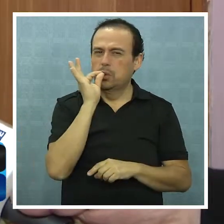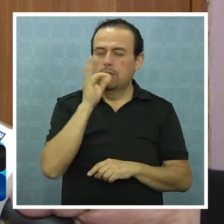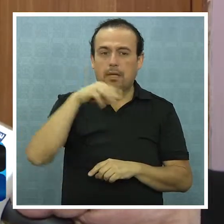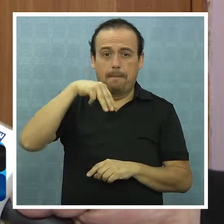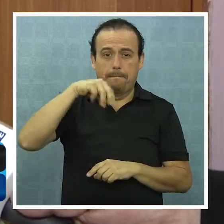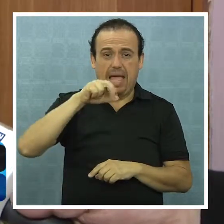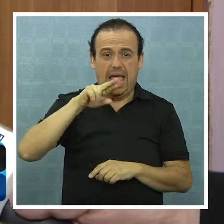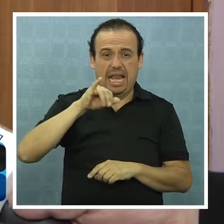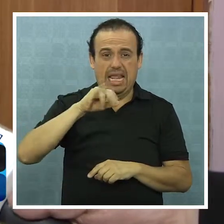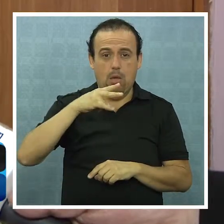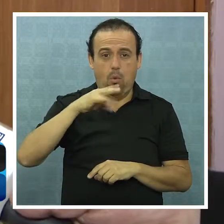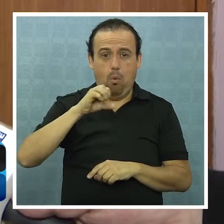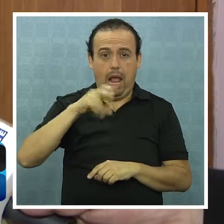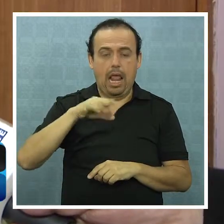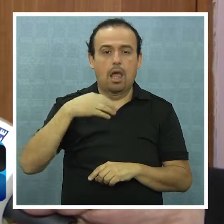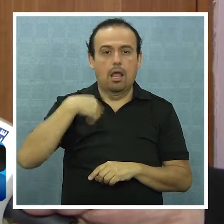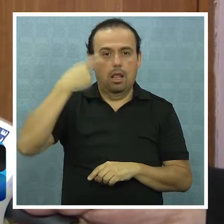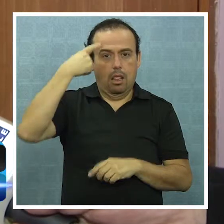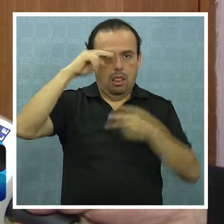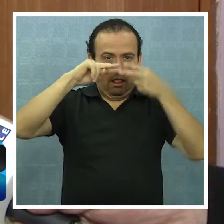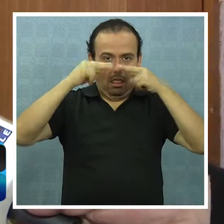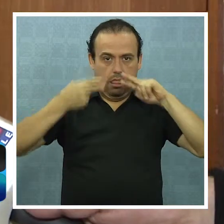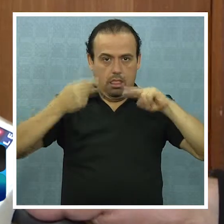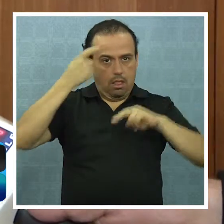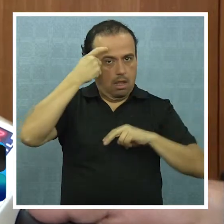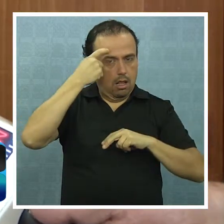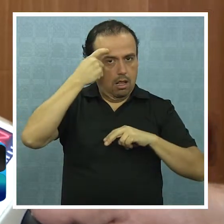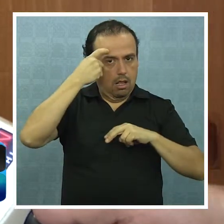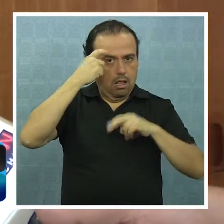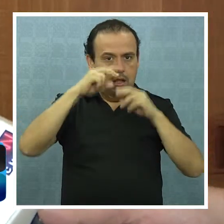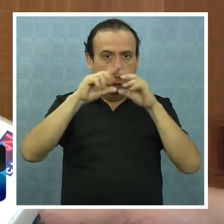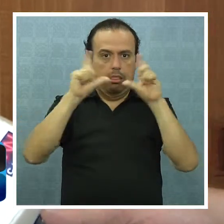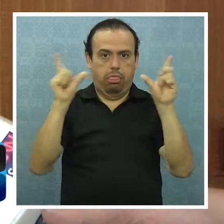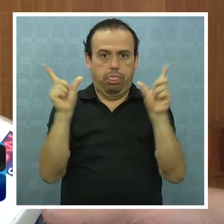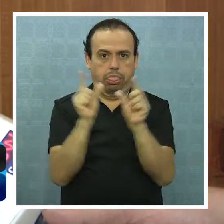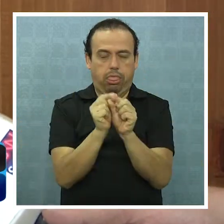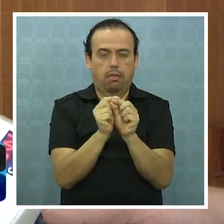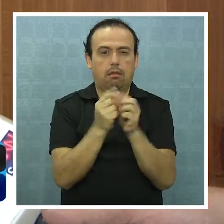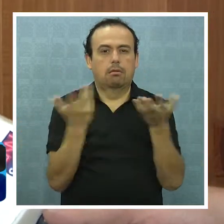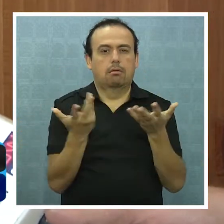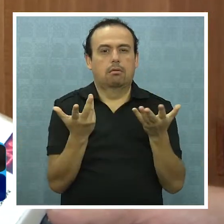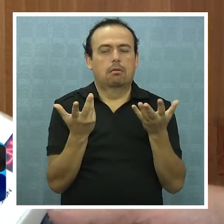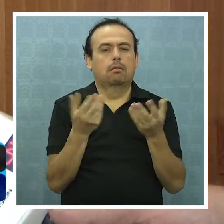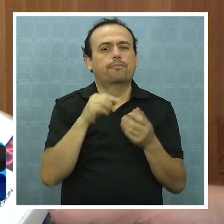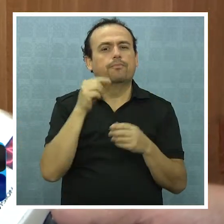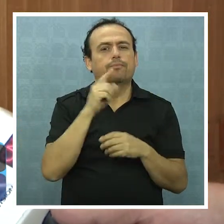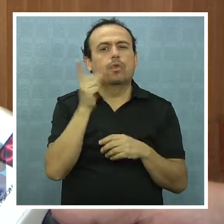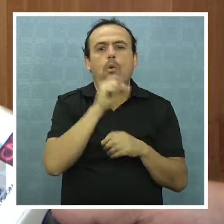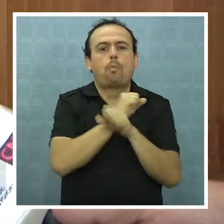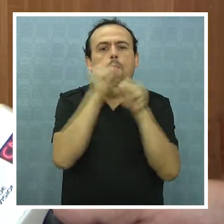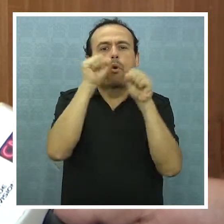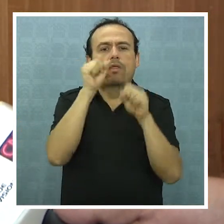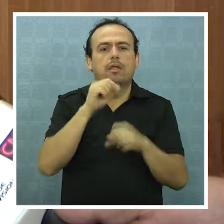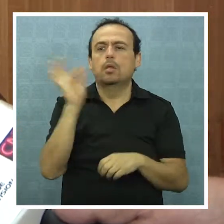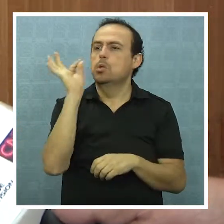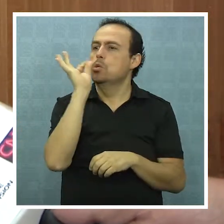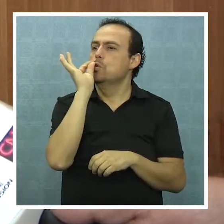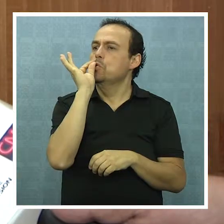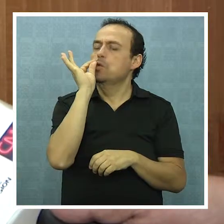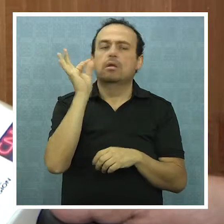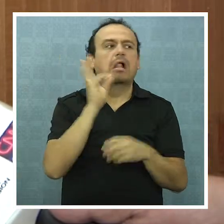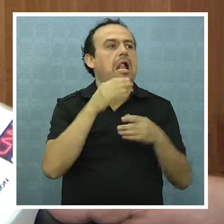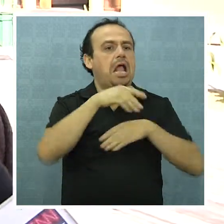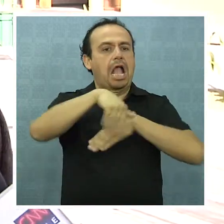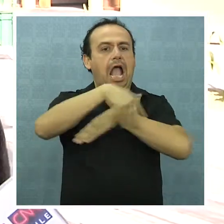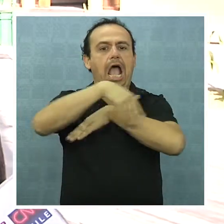mata las neuronas y pienso que no puede andar gente en la calle libre fumando